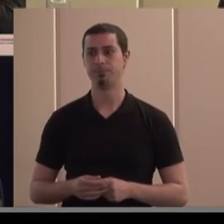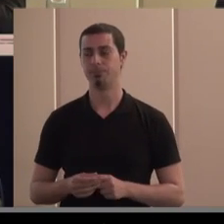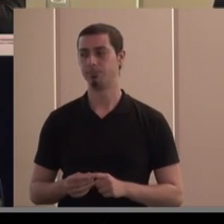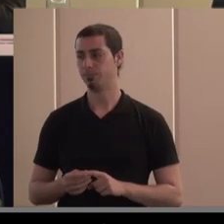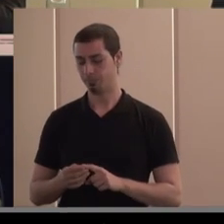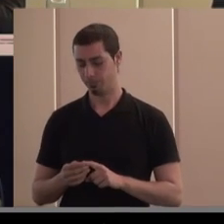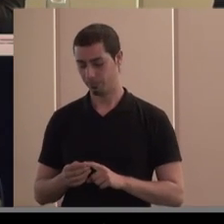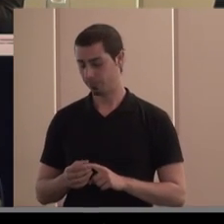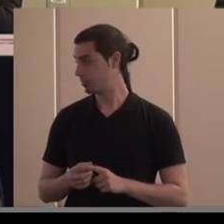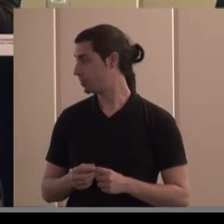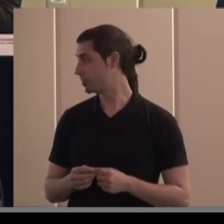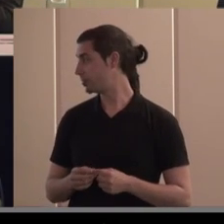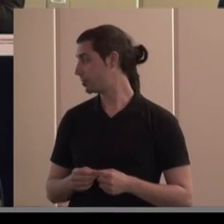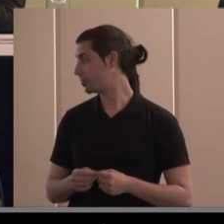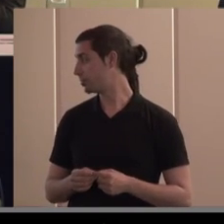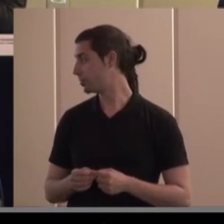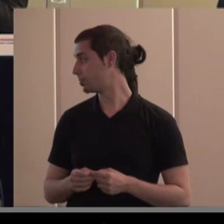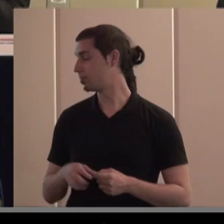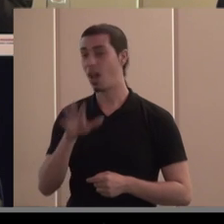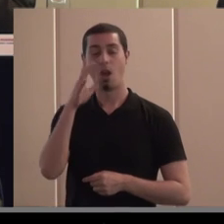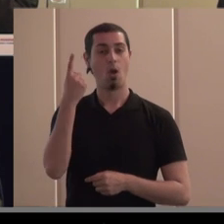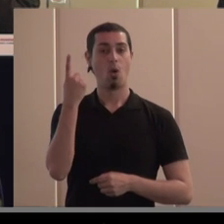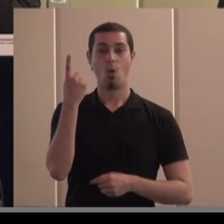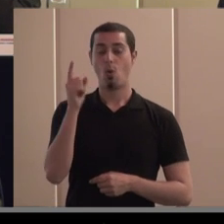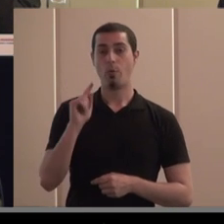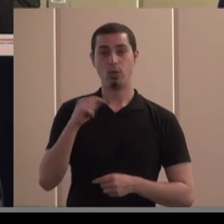que no me da más tiempo no quedo tiempo si no en el minuto